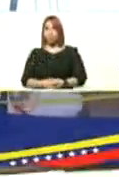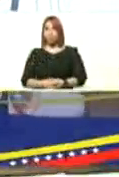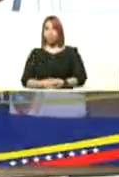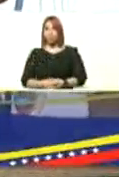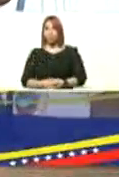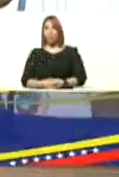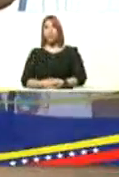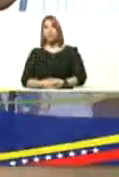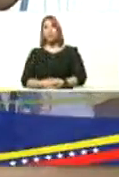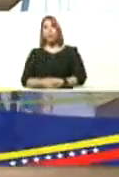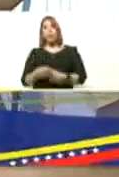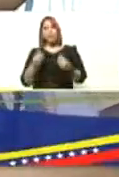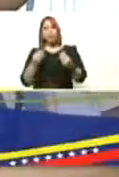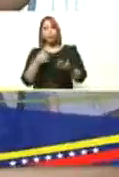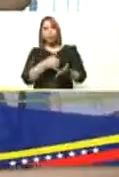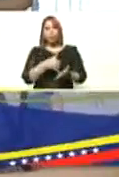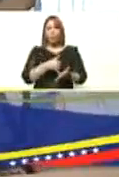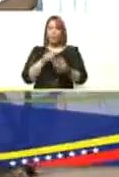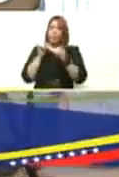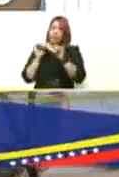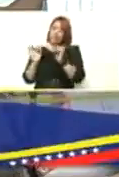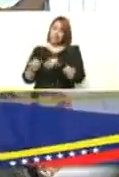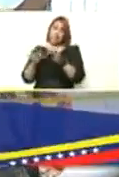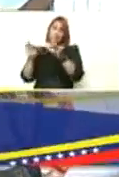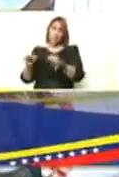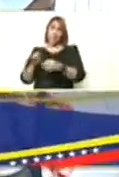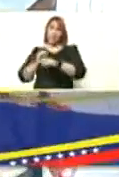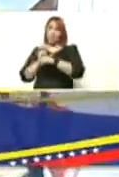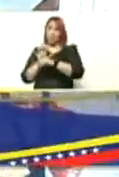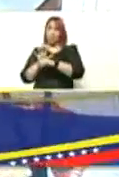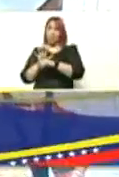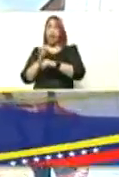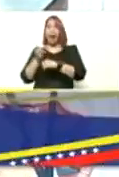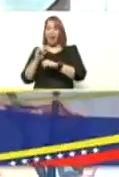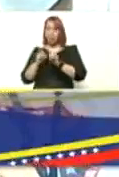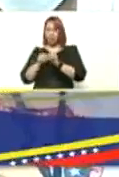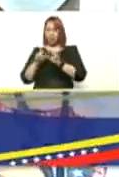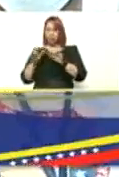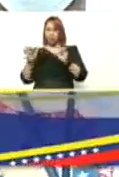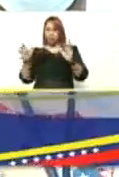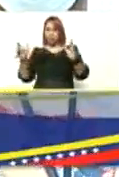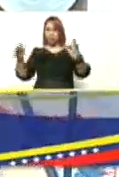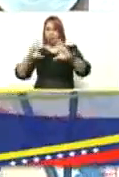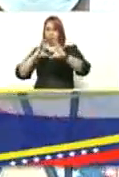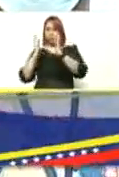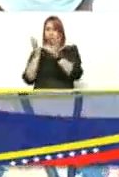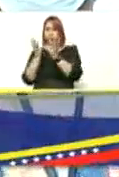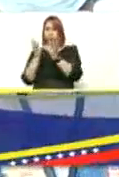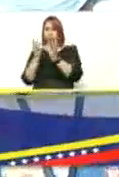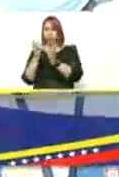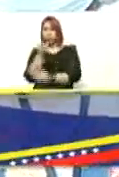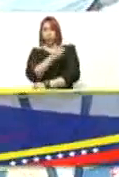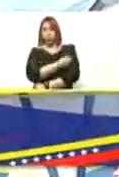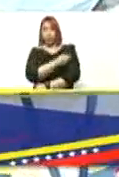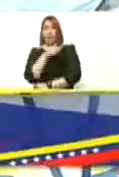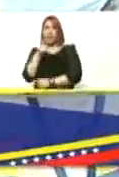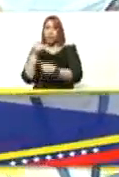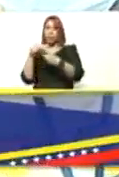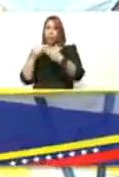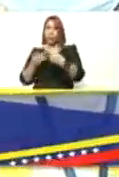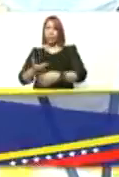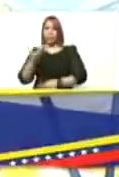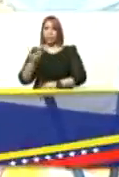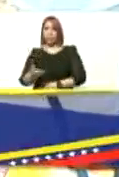variante delta sigue siendo el coronavirus circulando en el planeta ante esto la vacunación es la herramienta fundamental